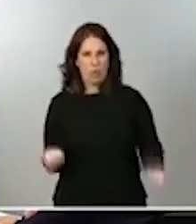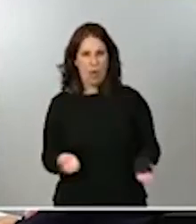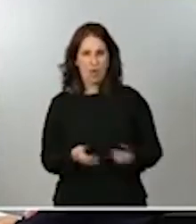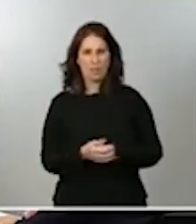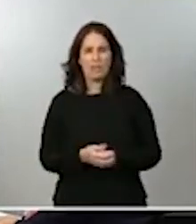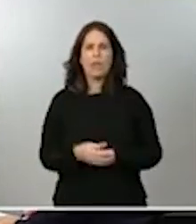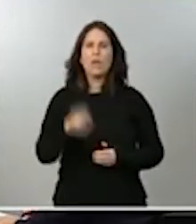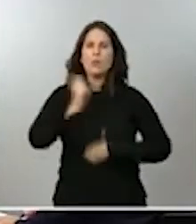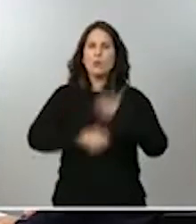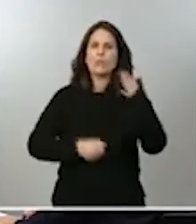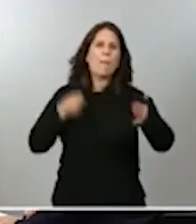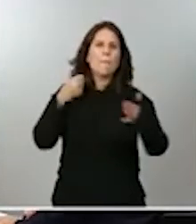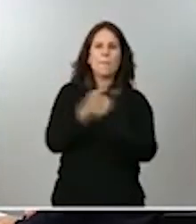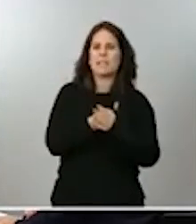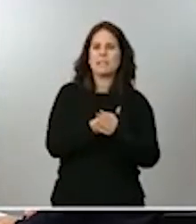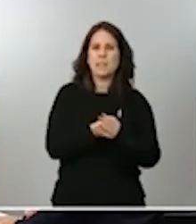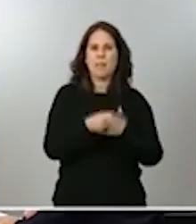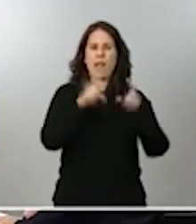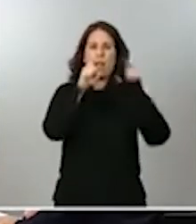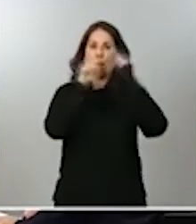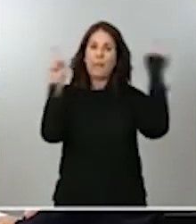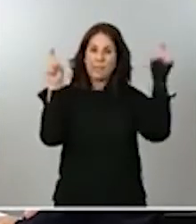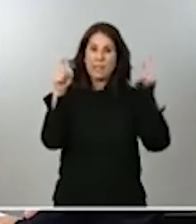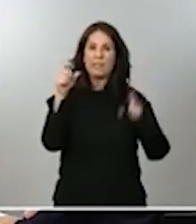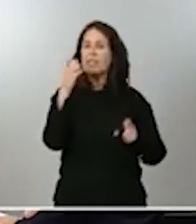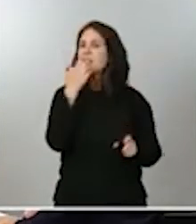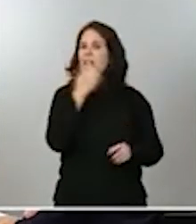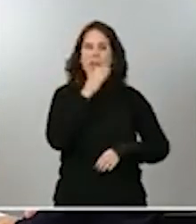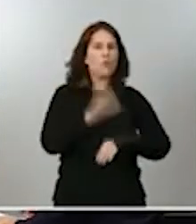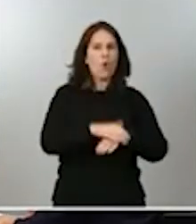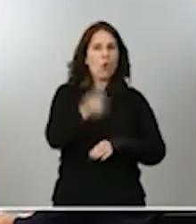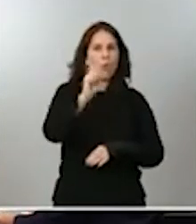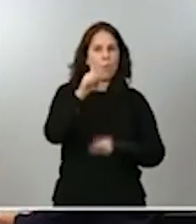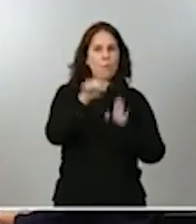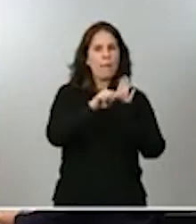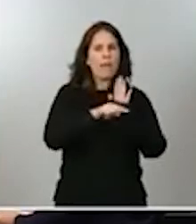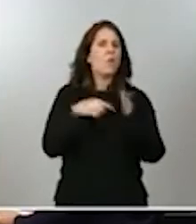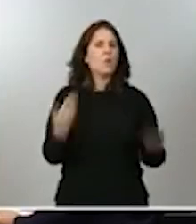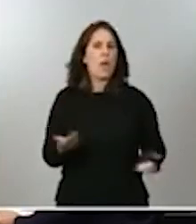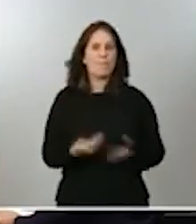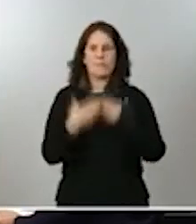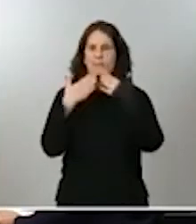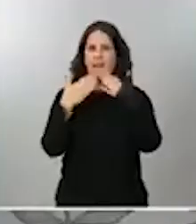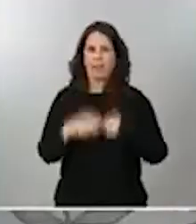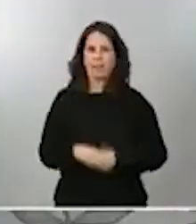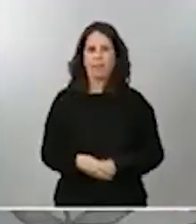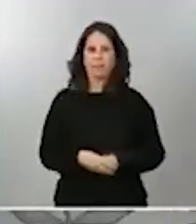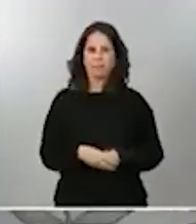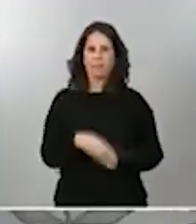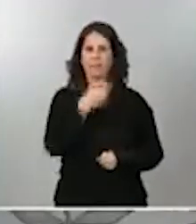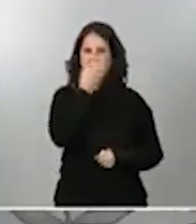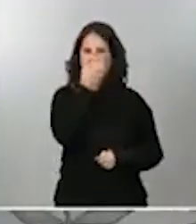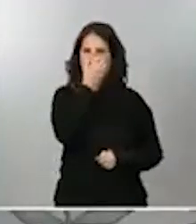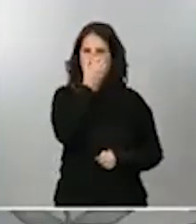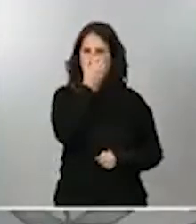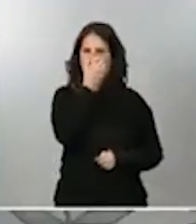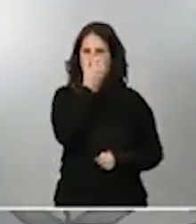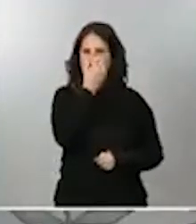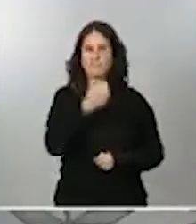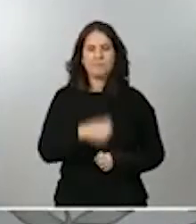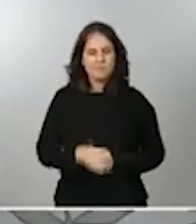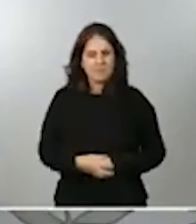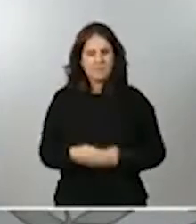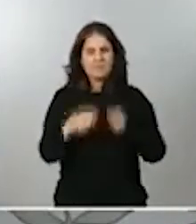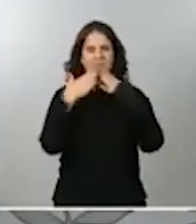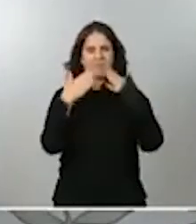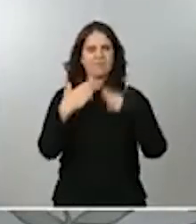la que se exponen las empresas que incumplan estos procedimientos. Gracias. Sí, muchas gracias, Juanma. Contesto yo la